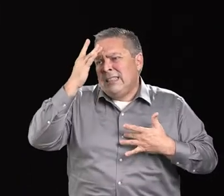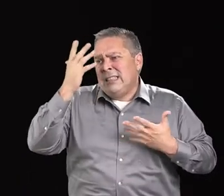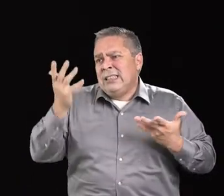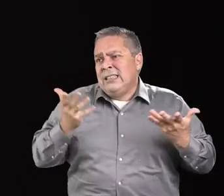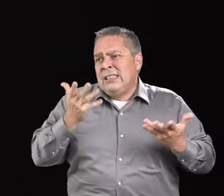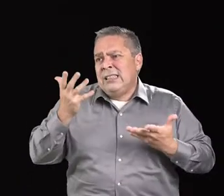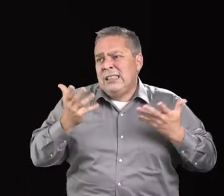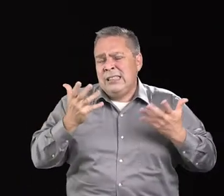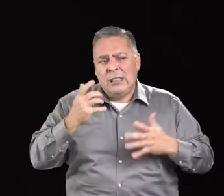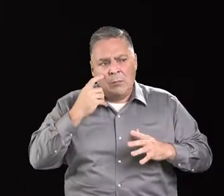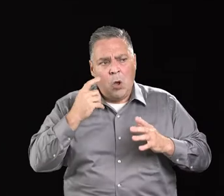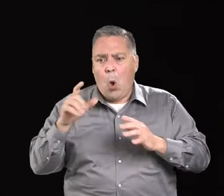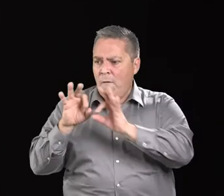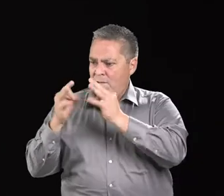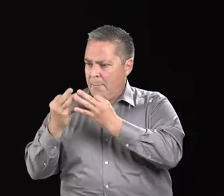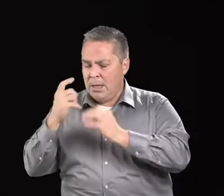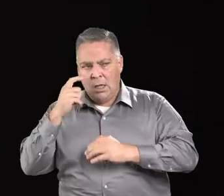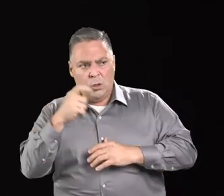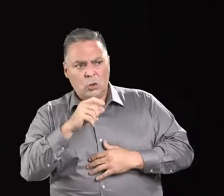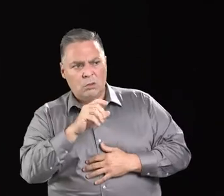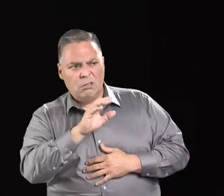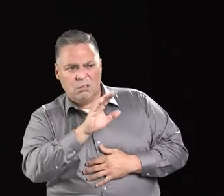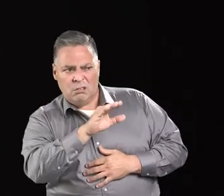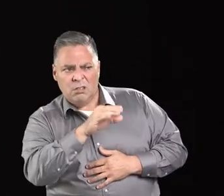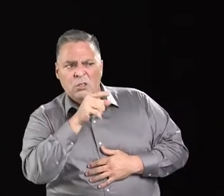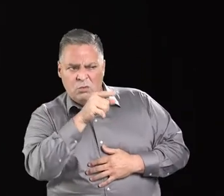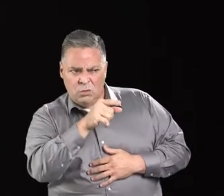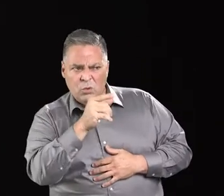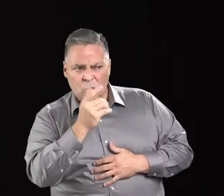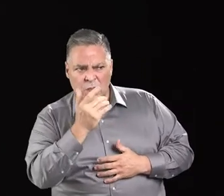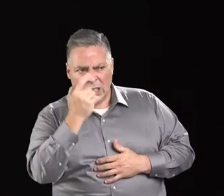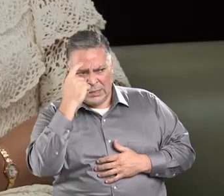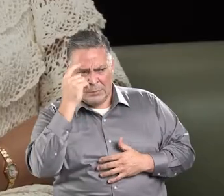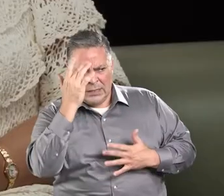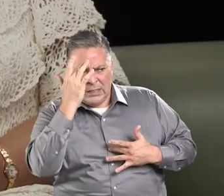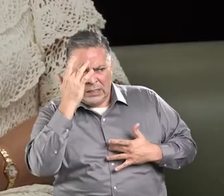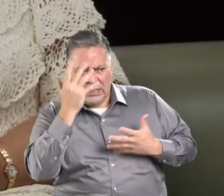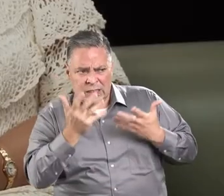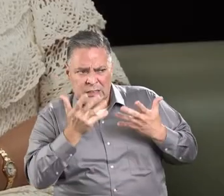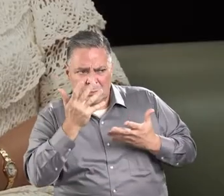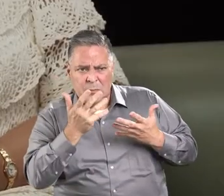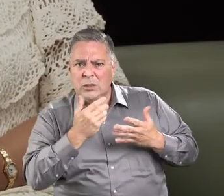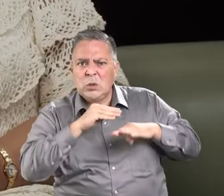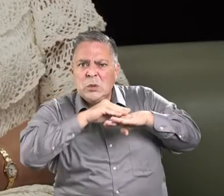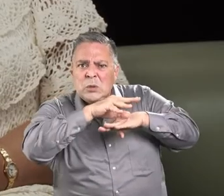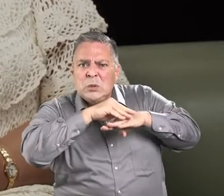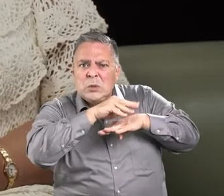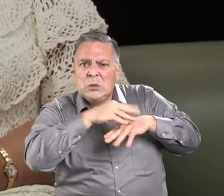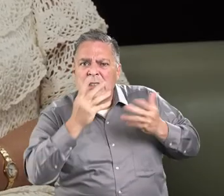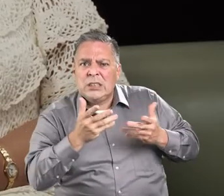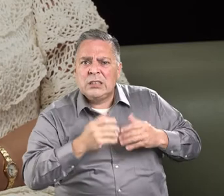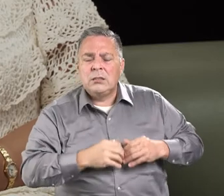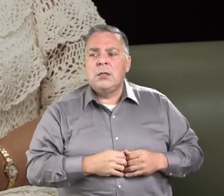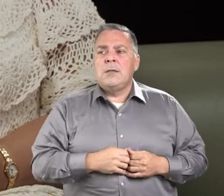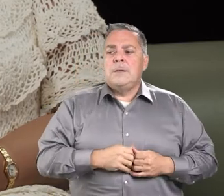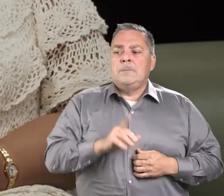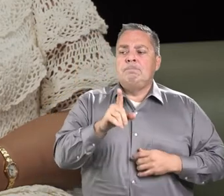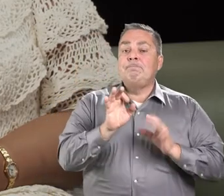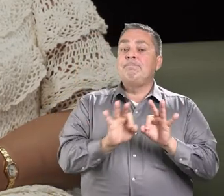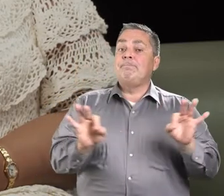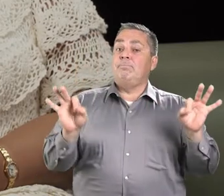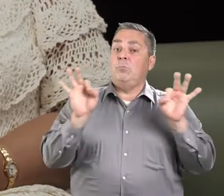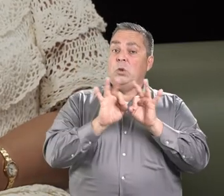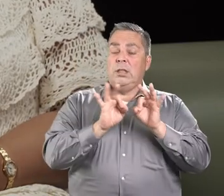que hay una persona que está sufriendo esto? ¿Cuáles recomendaciones podemos darle? Es importante no dejar a la persona